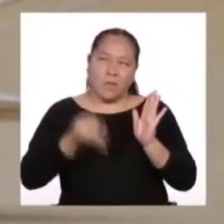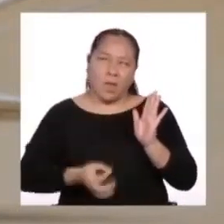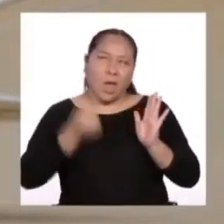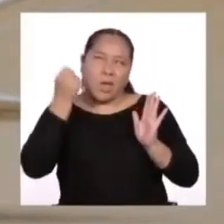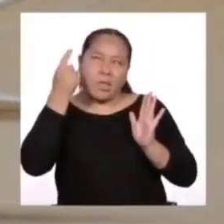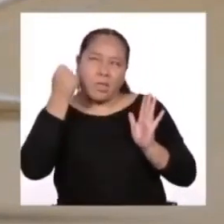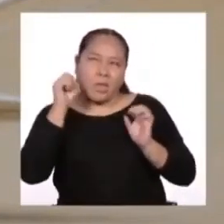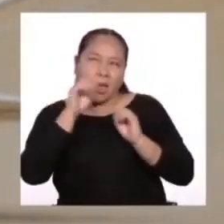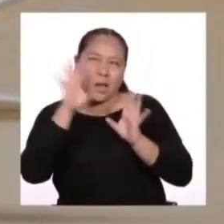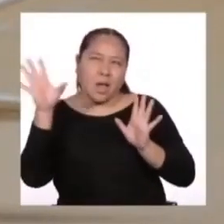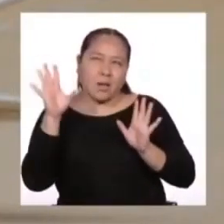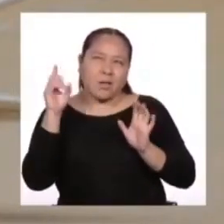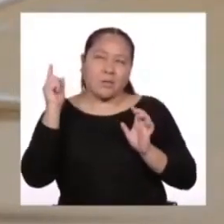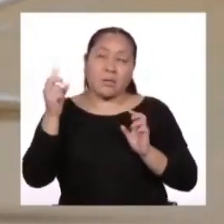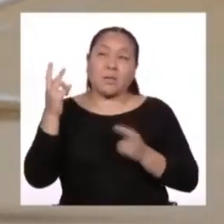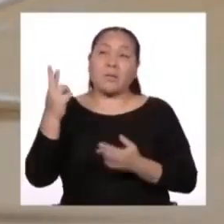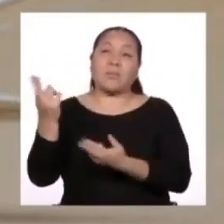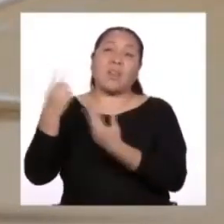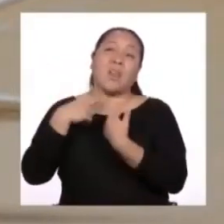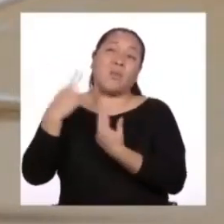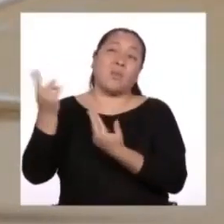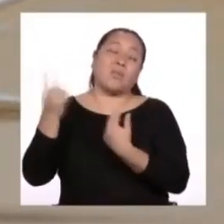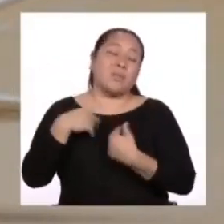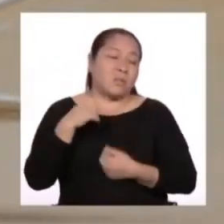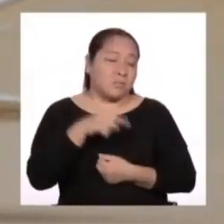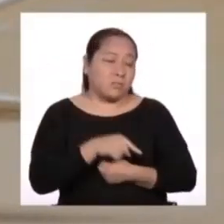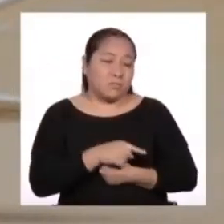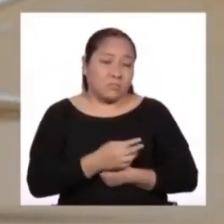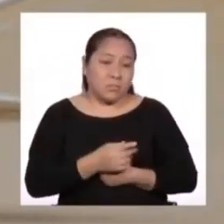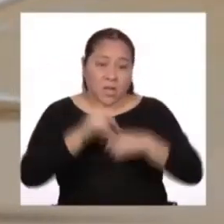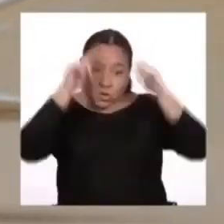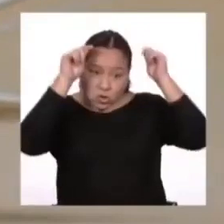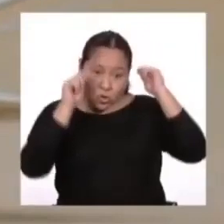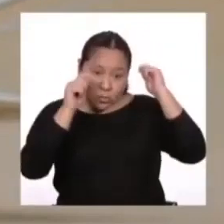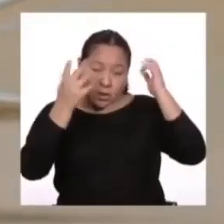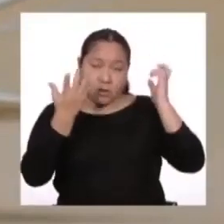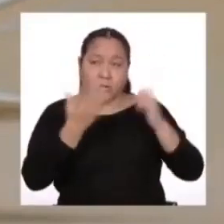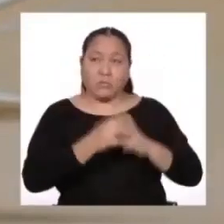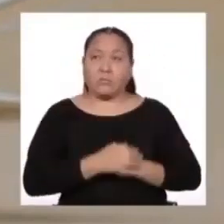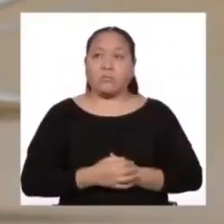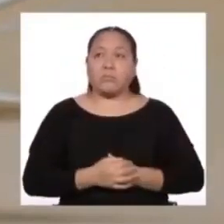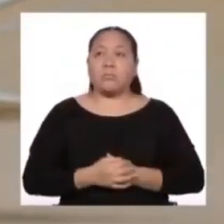comprensivo e invariablemente me respondían siempre es un sombrero.